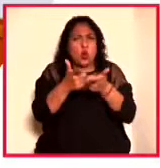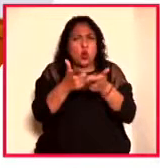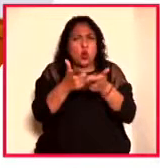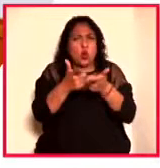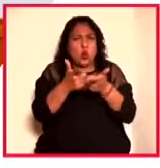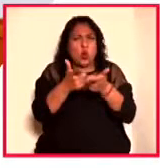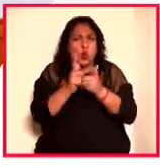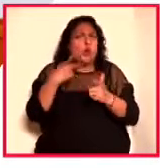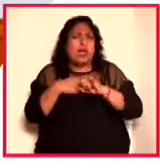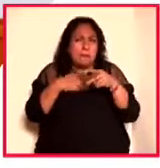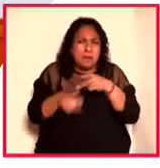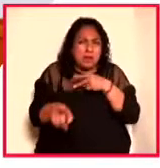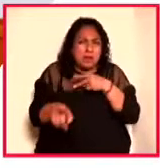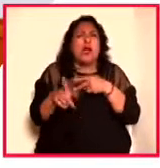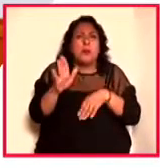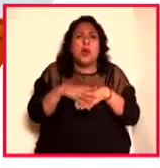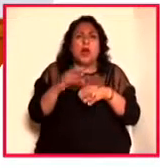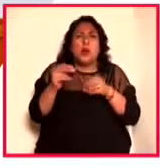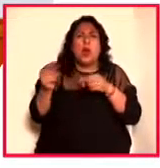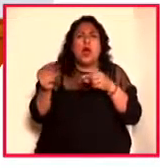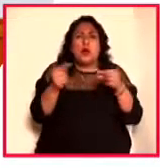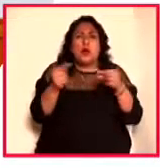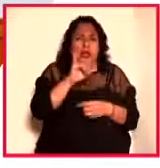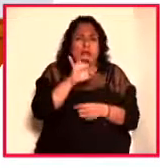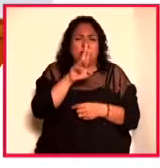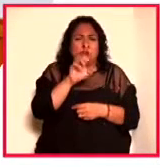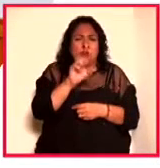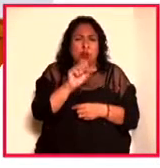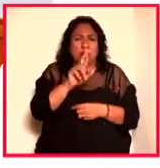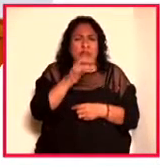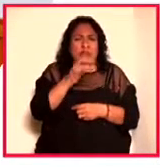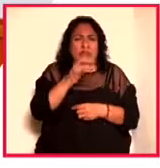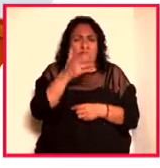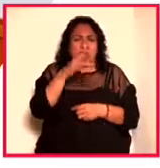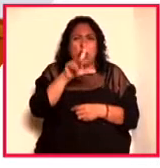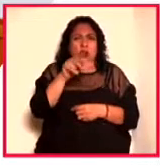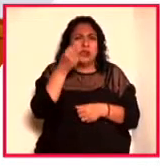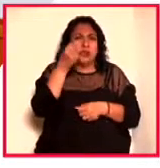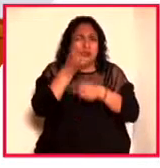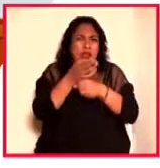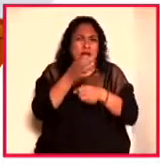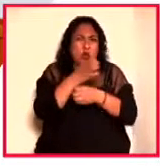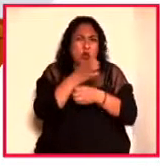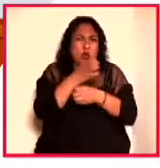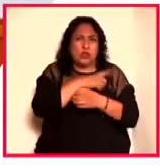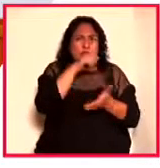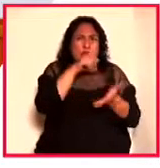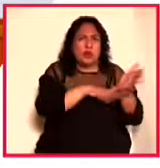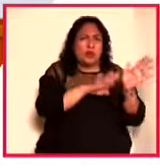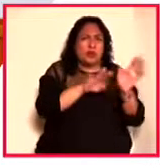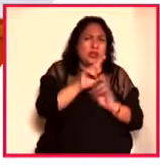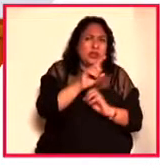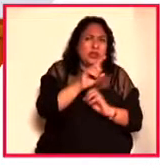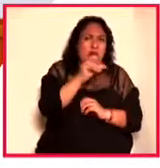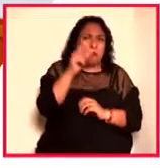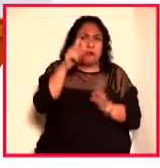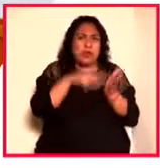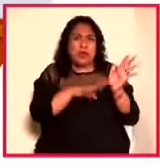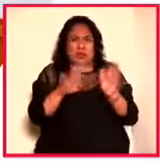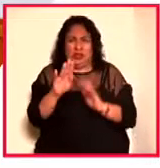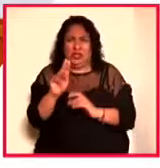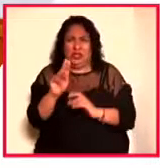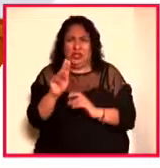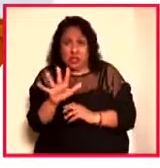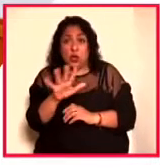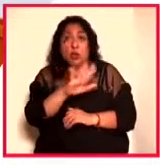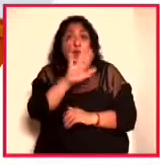Reyes Herodes luego fue secretario de Educación entre 1982 y 1985. Murió en el encargo que tenía,